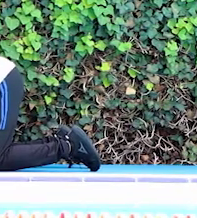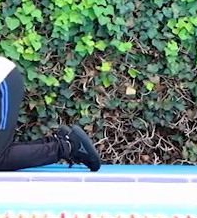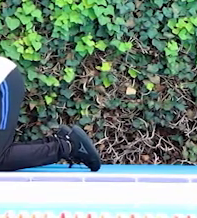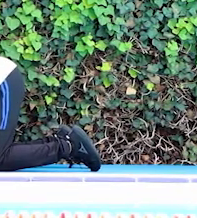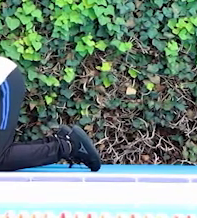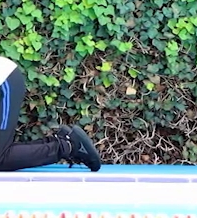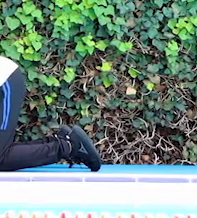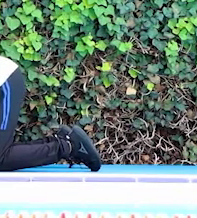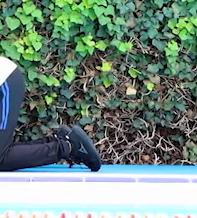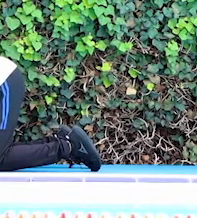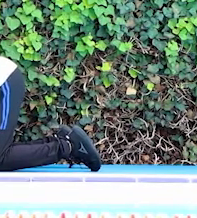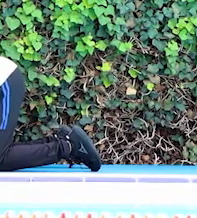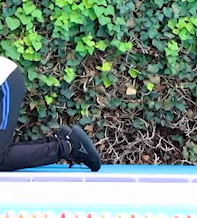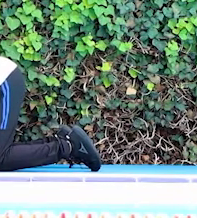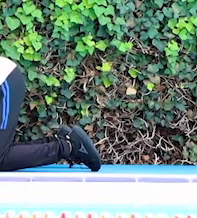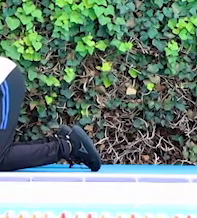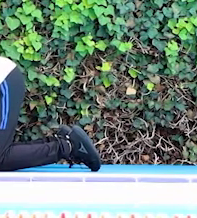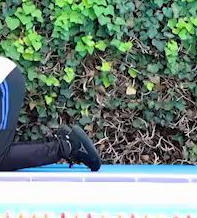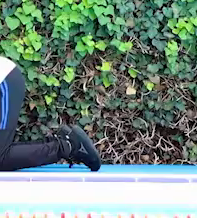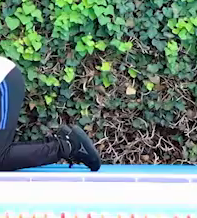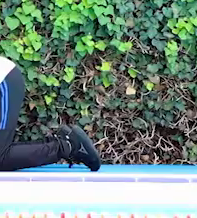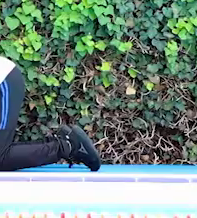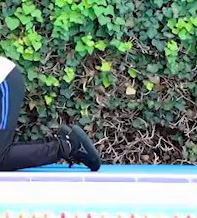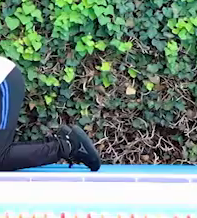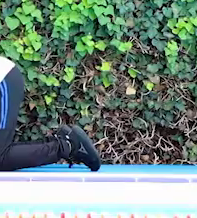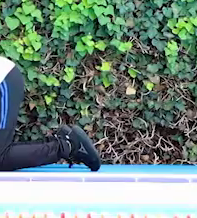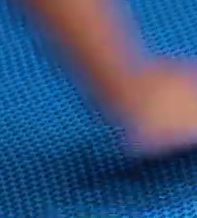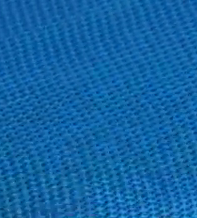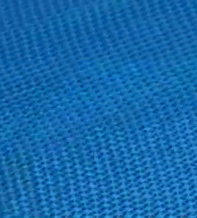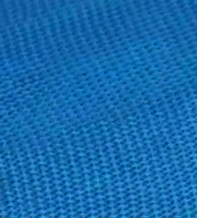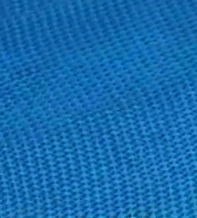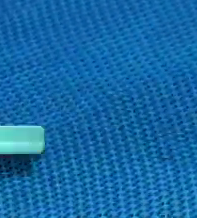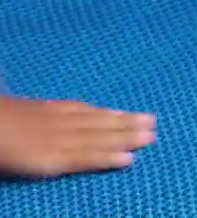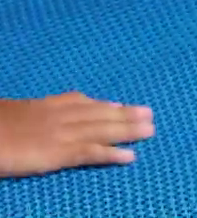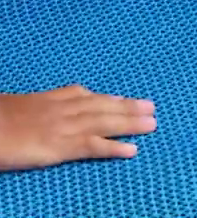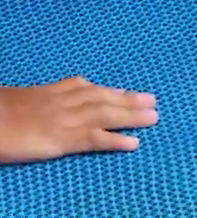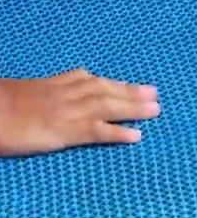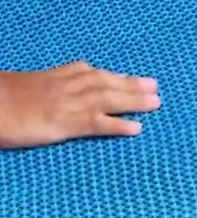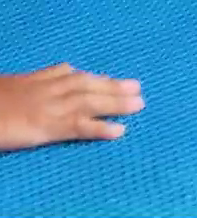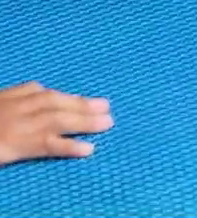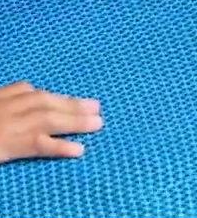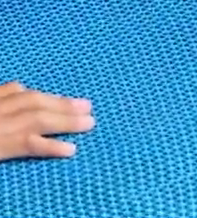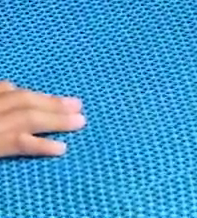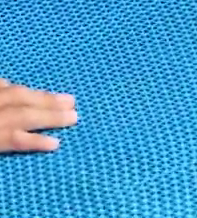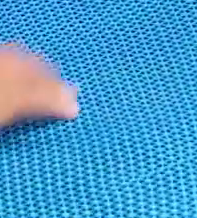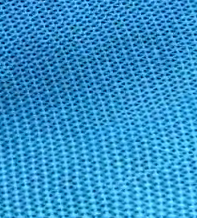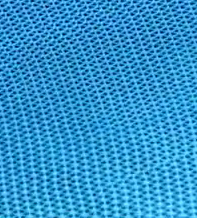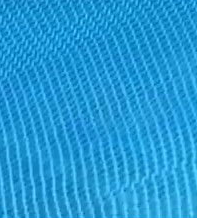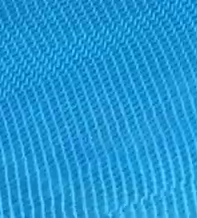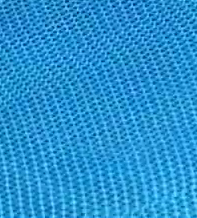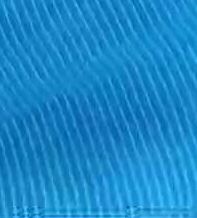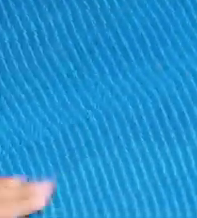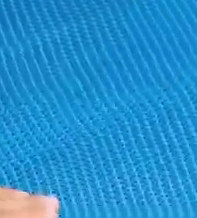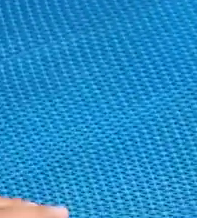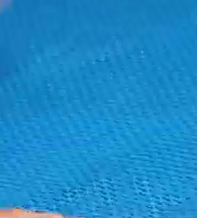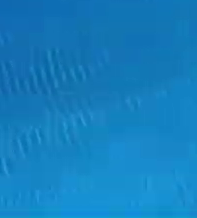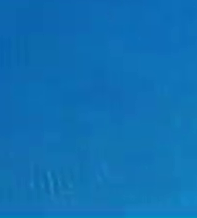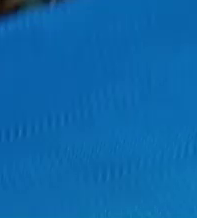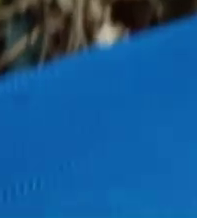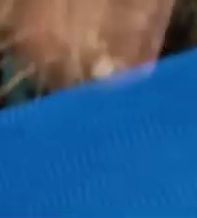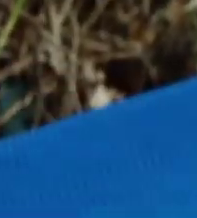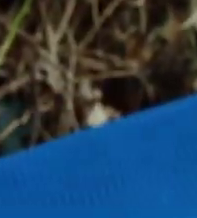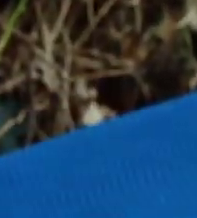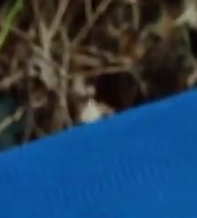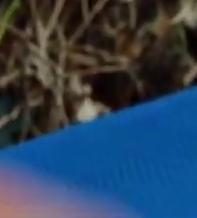Derecha, izquierda. Elevamos derecha, izquierda. Derecha, izquierda. Muy